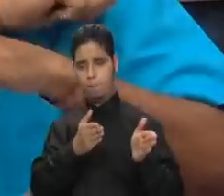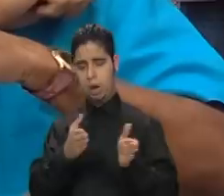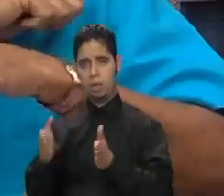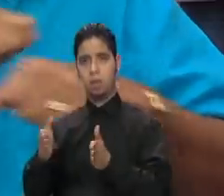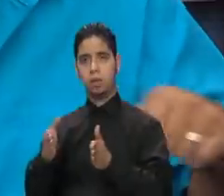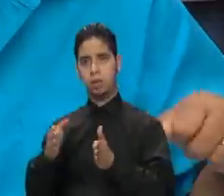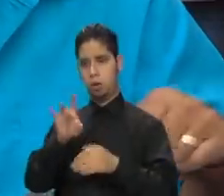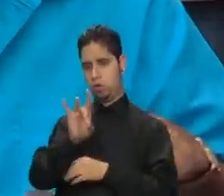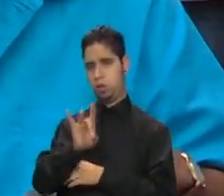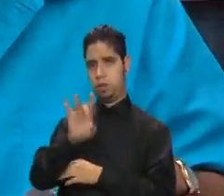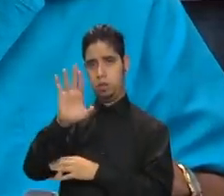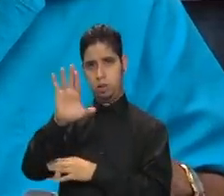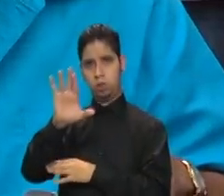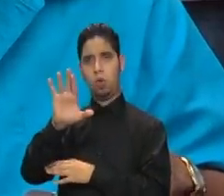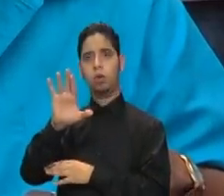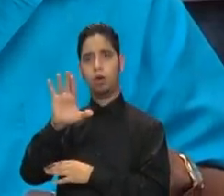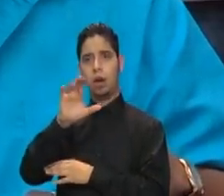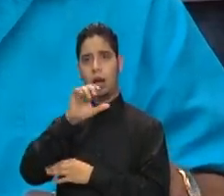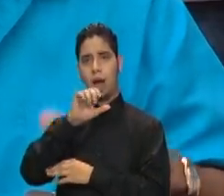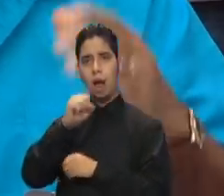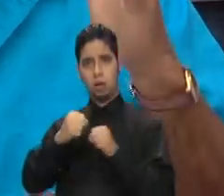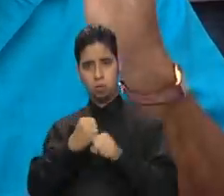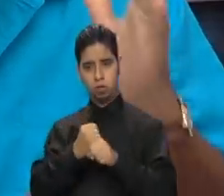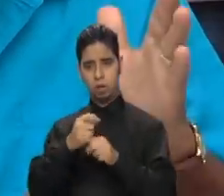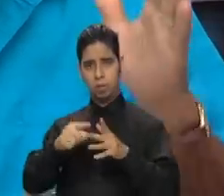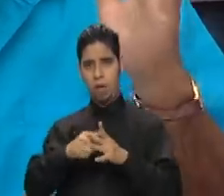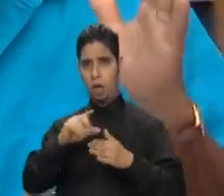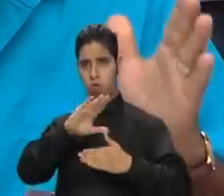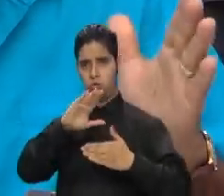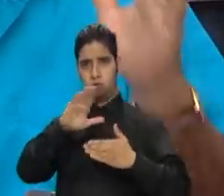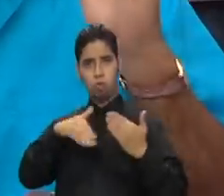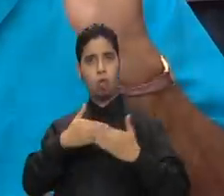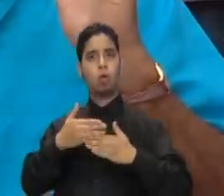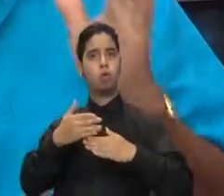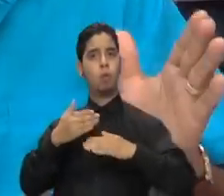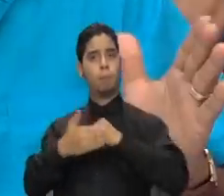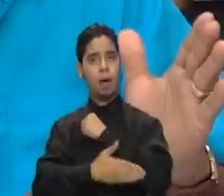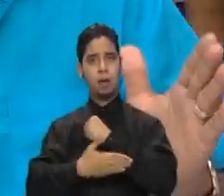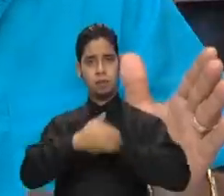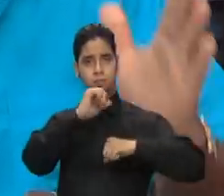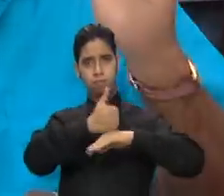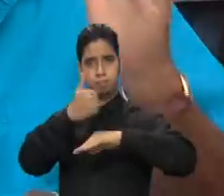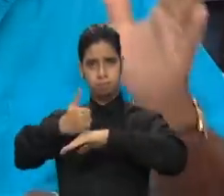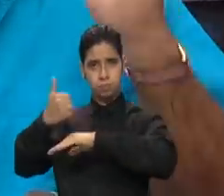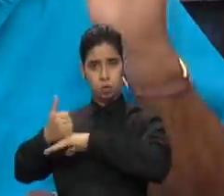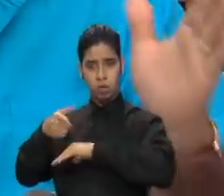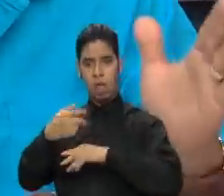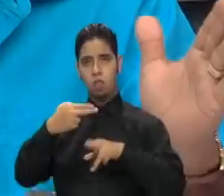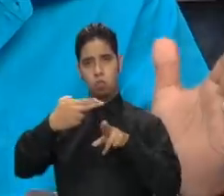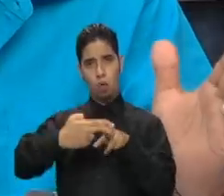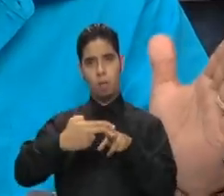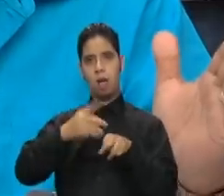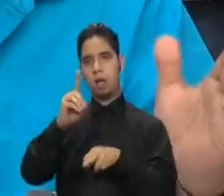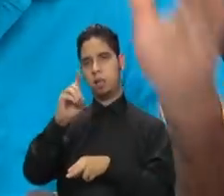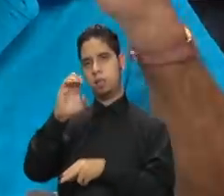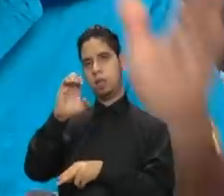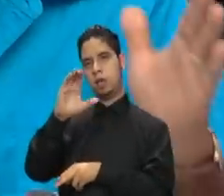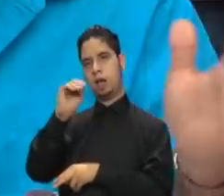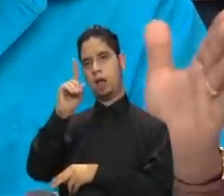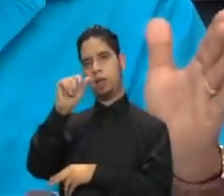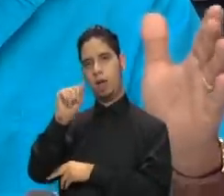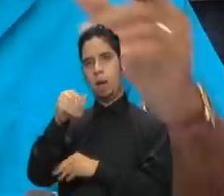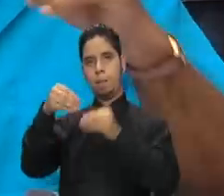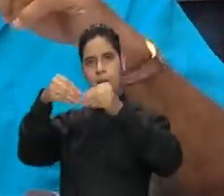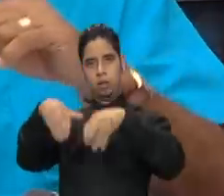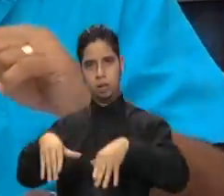están empezando a montarse en todos los países Y que crea lo que se llama la década perdida donde en esos próximos 10 años todos